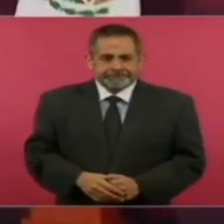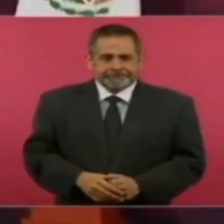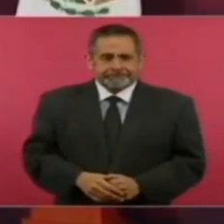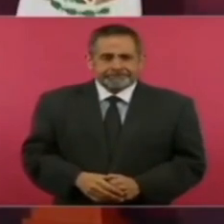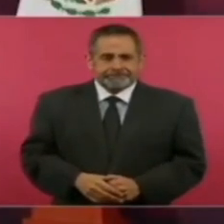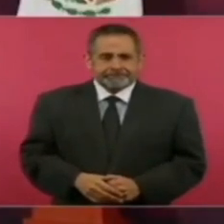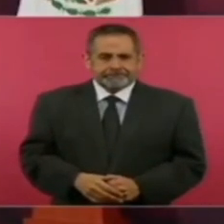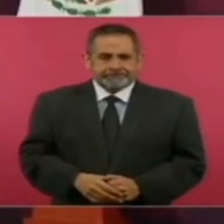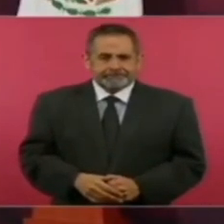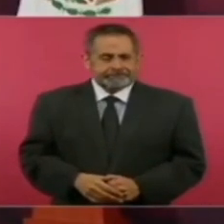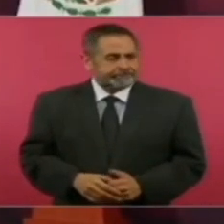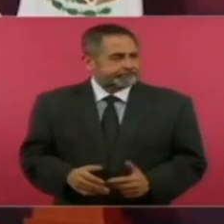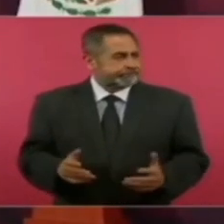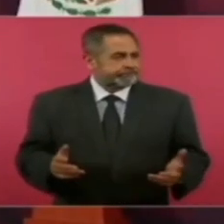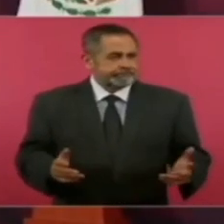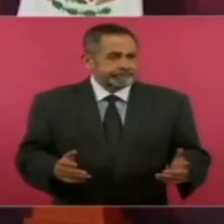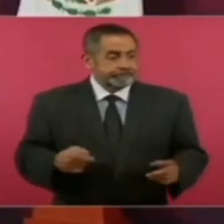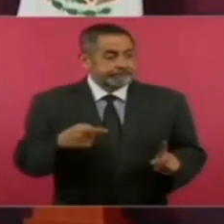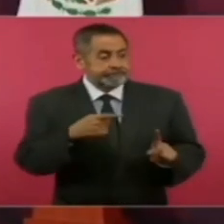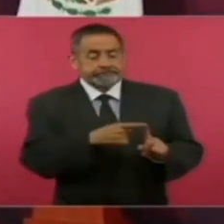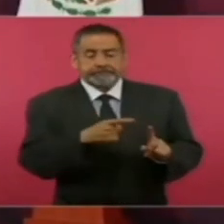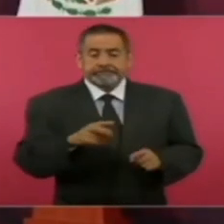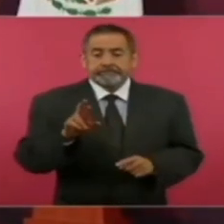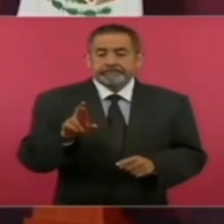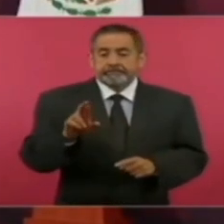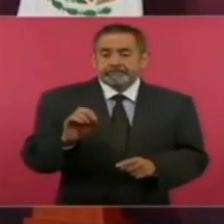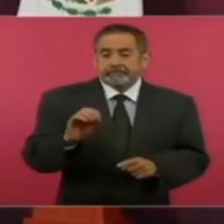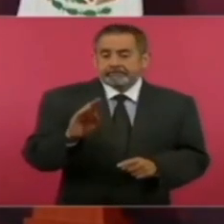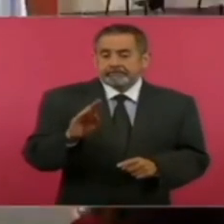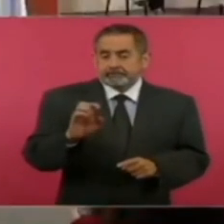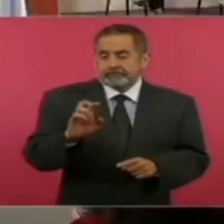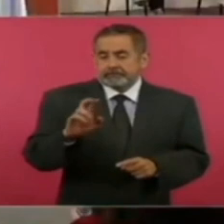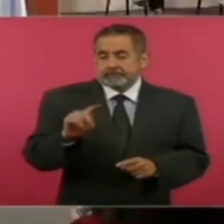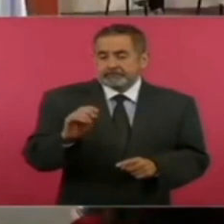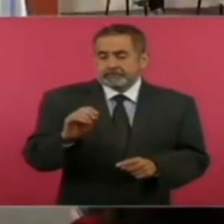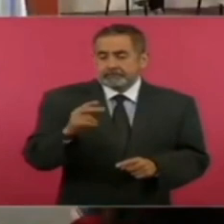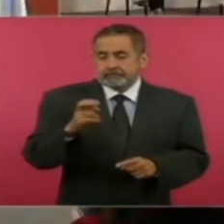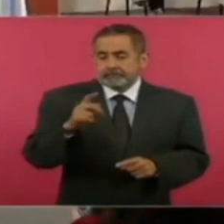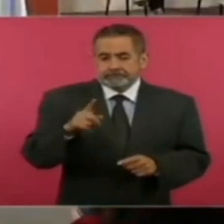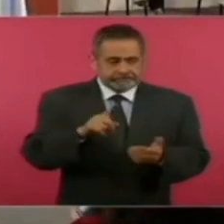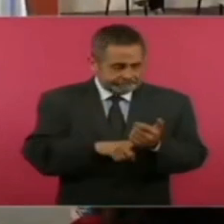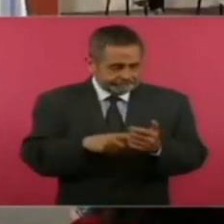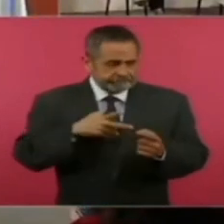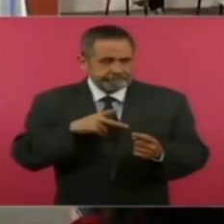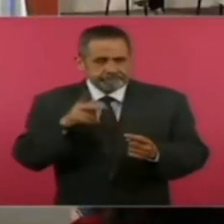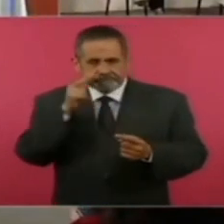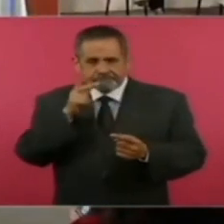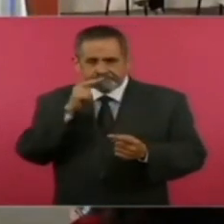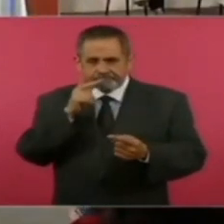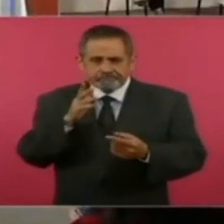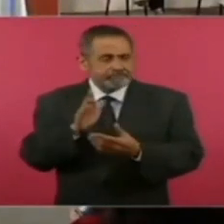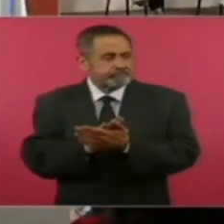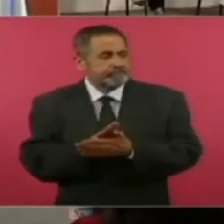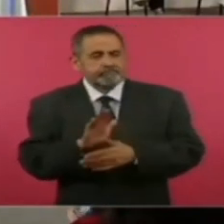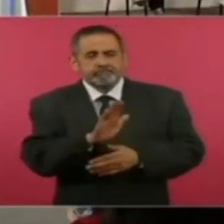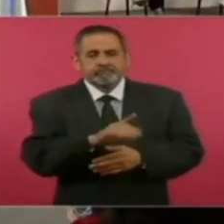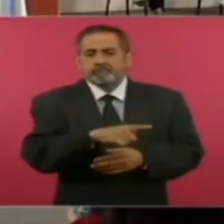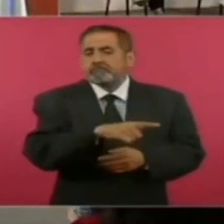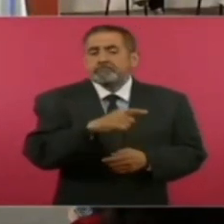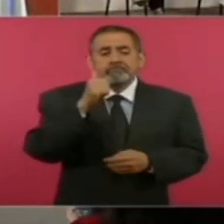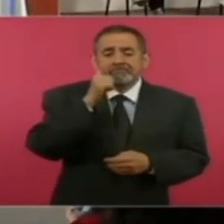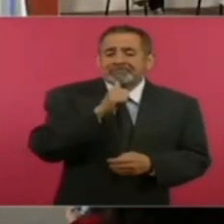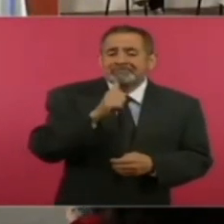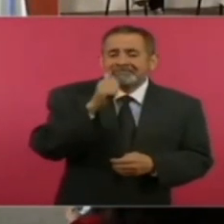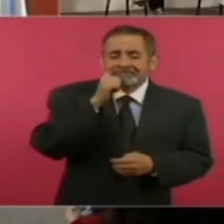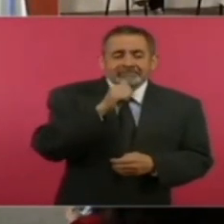pero Roberto Hernández se puede probar siempre ha dado dinero